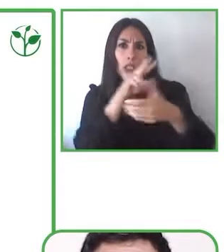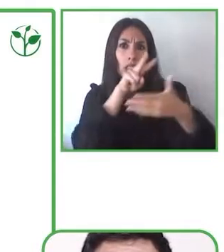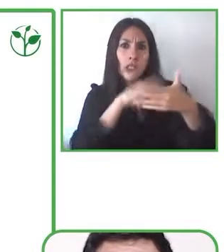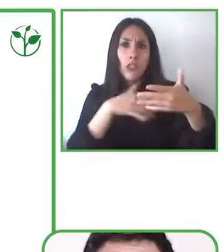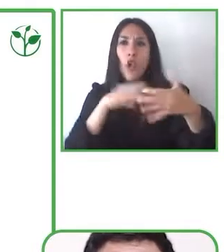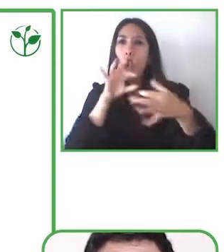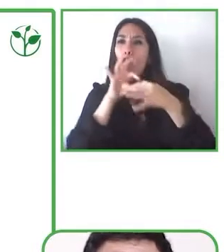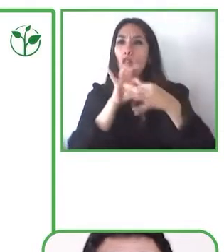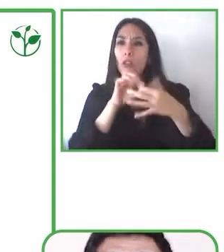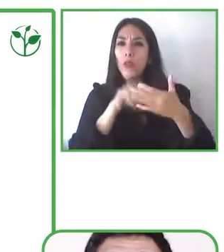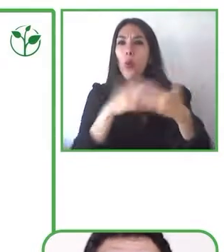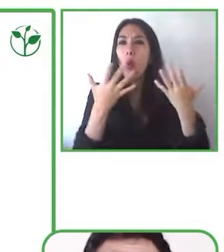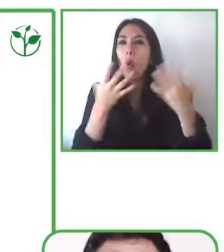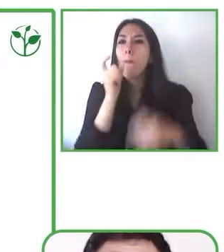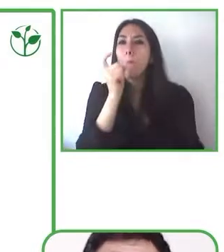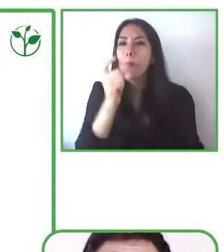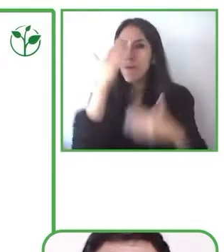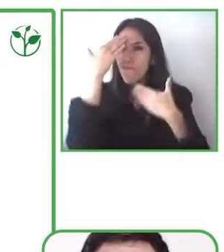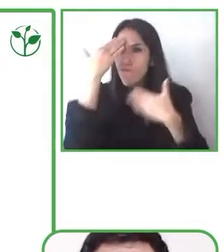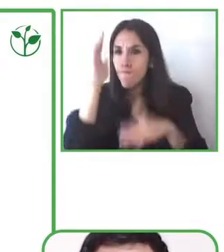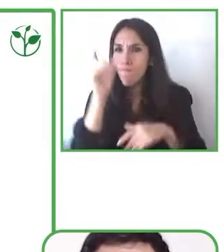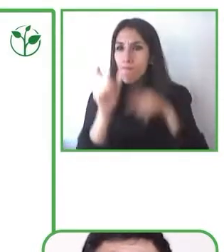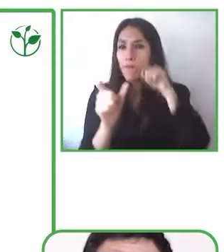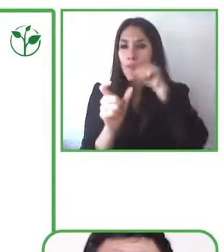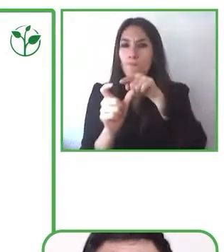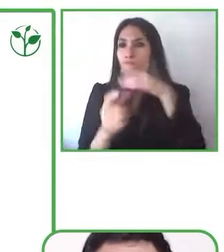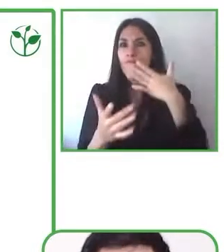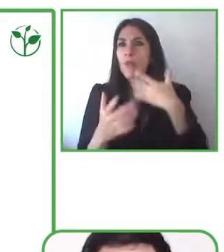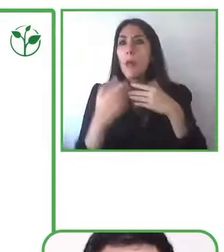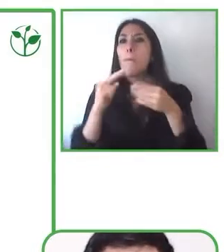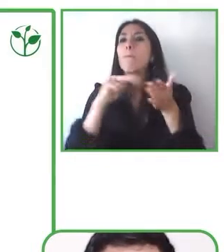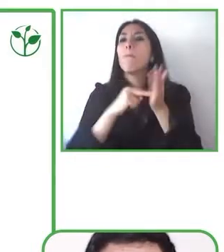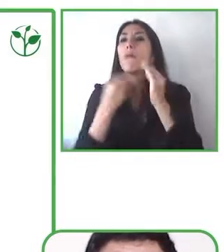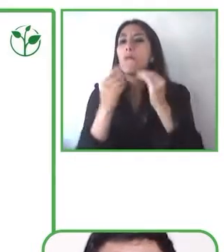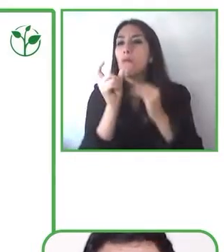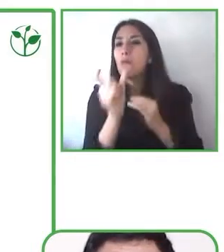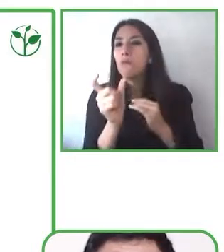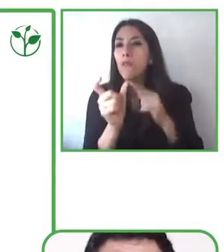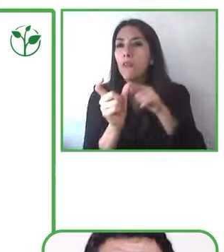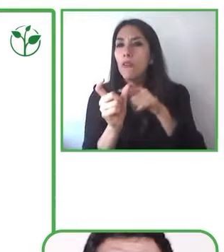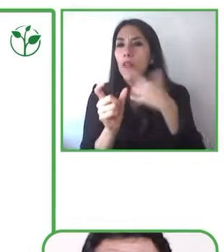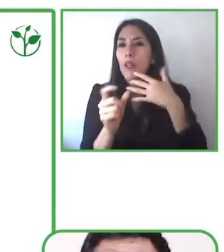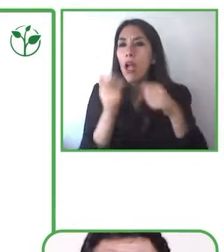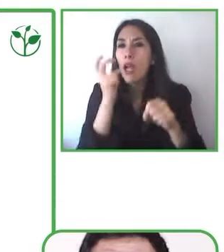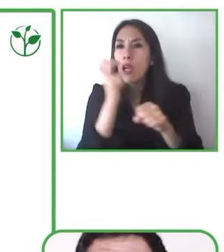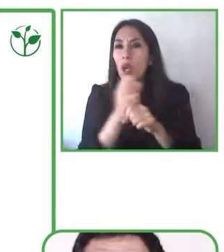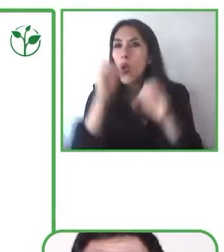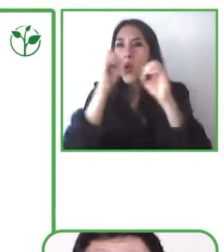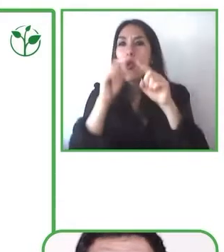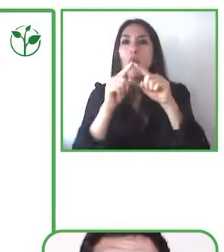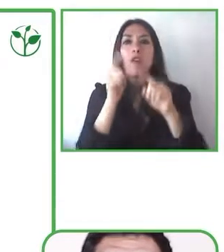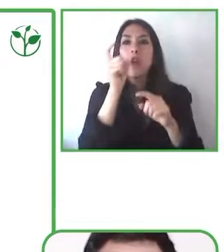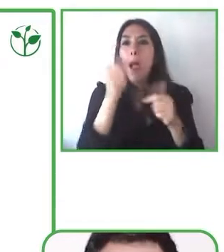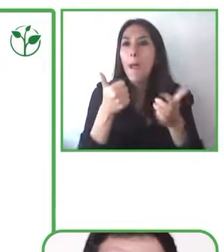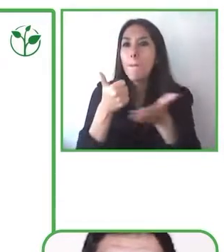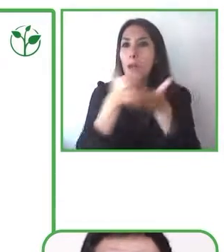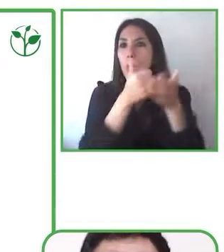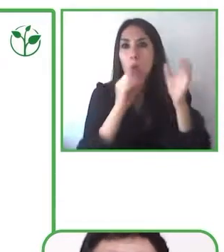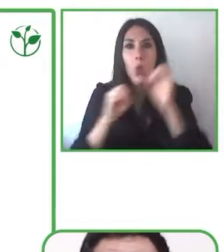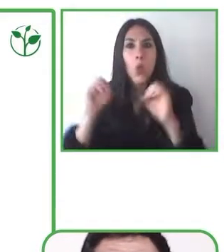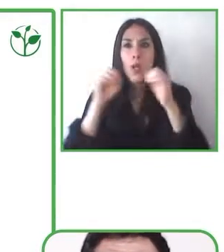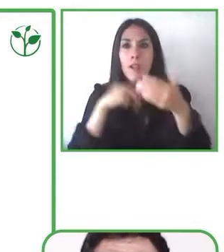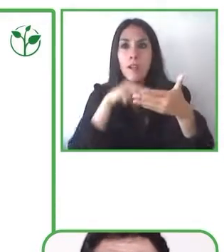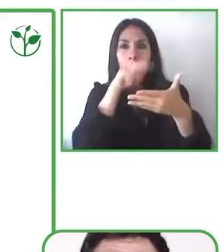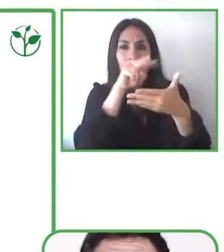realmente no existen. Y que precisamente cuando nosotros tenemos que leer este tipo de palabras, tenemos que utilizar nuestra conciencia